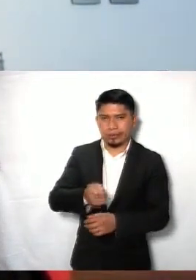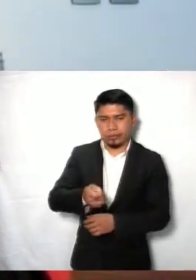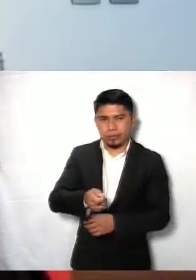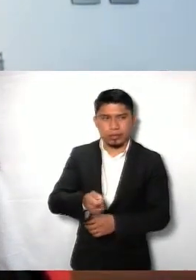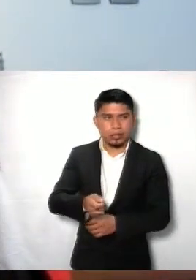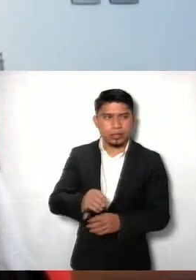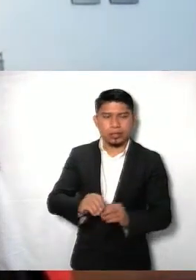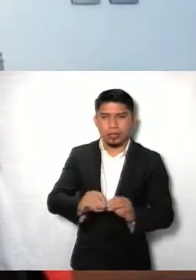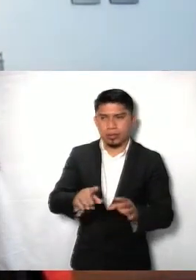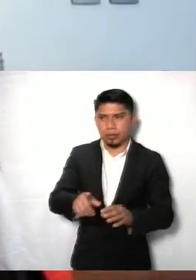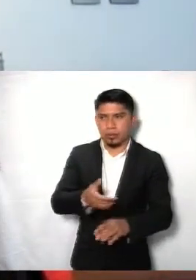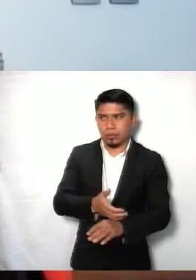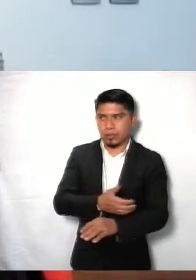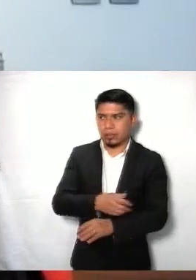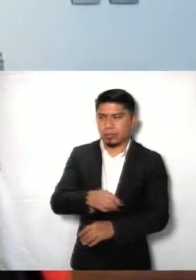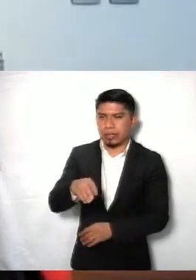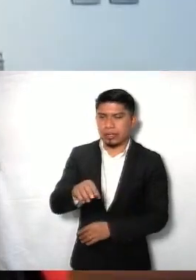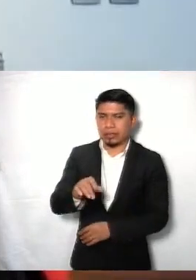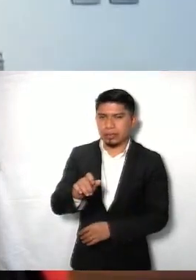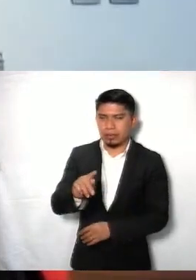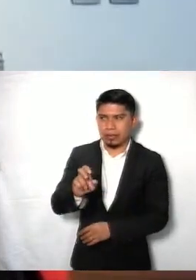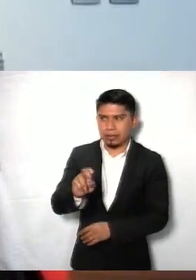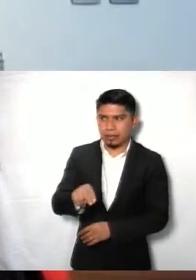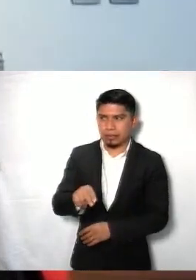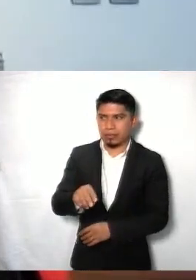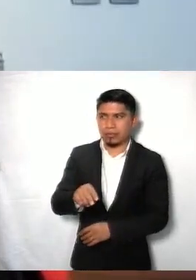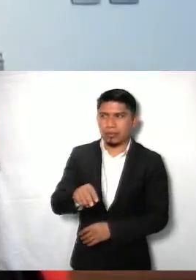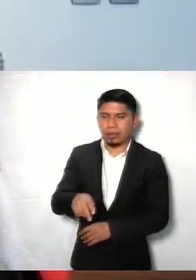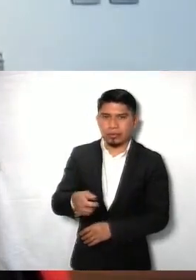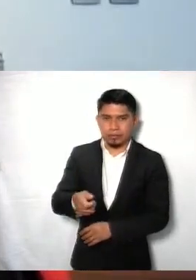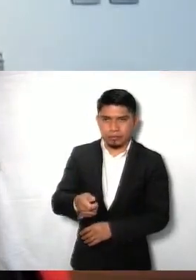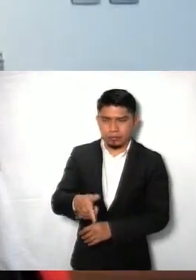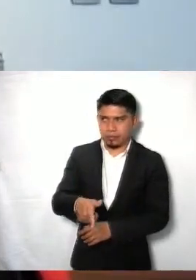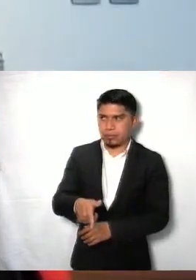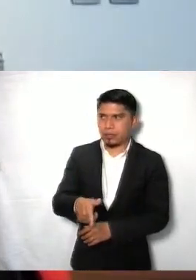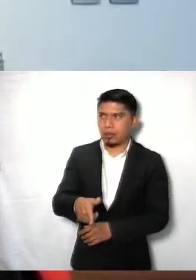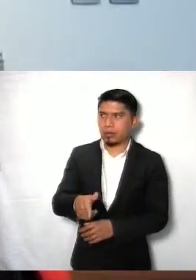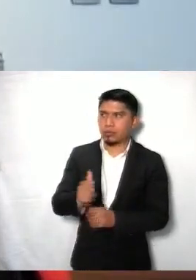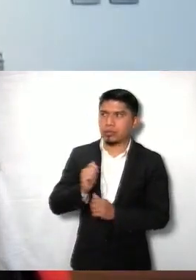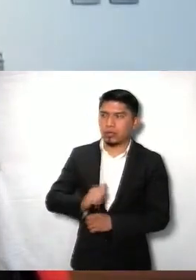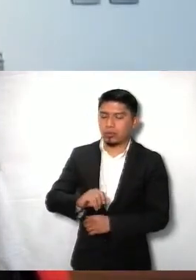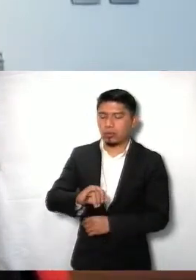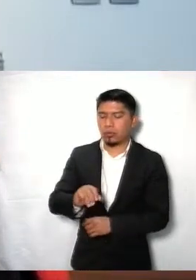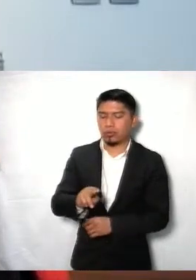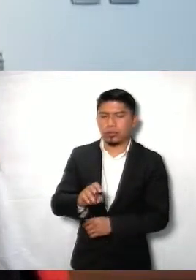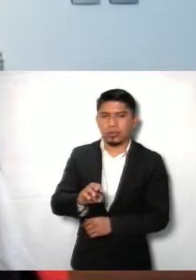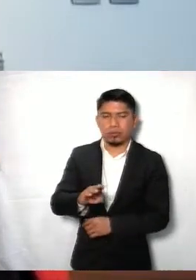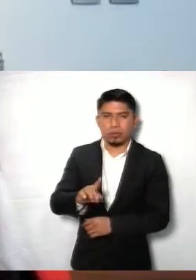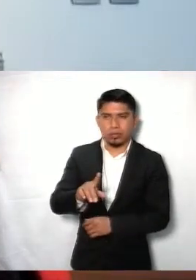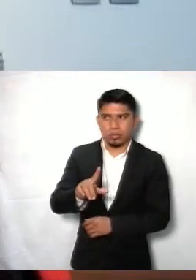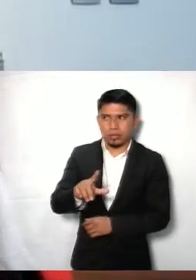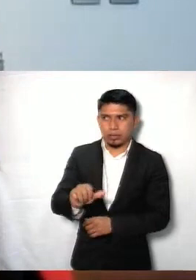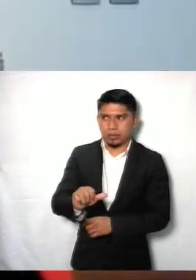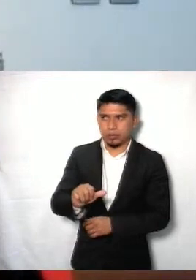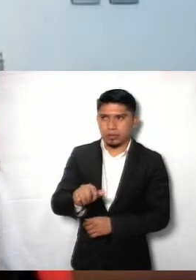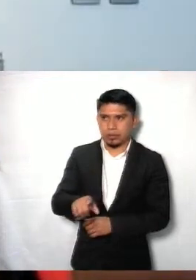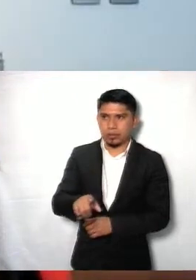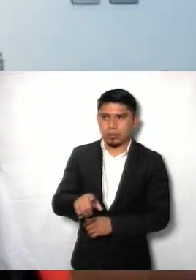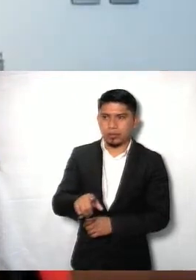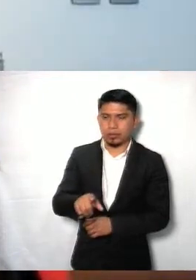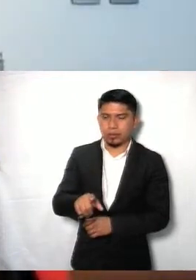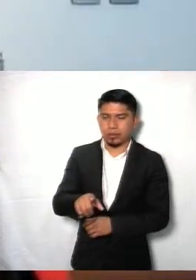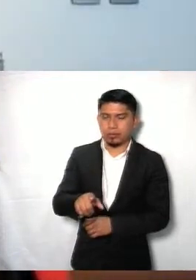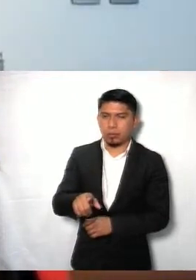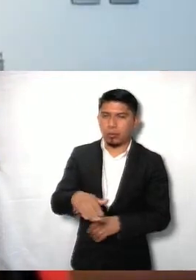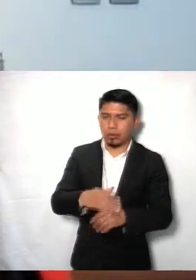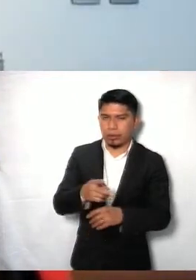a mis colegas, Marina San Martín, que está ahí a la distancia, por supuesto el presionado de Milla, muchas gracias por organizar